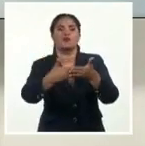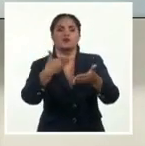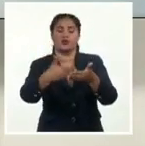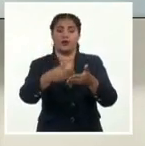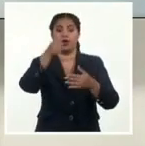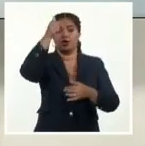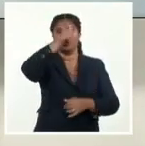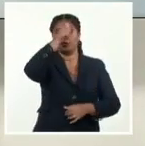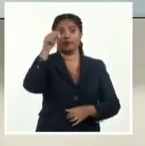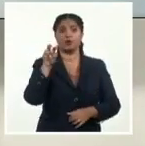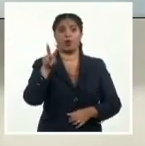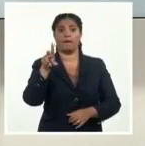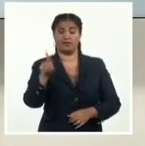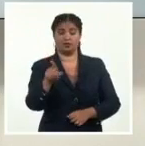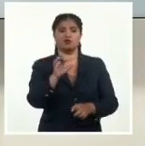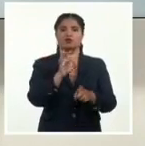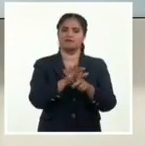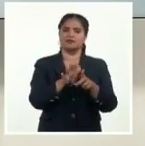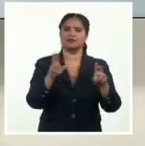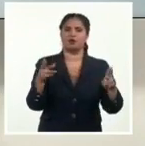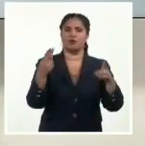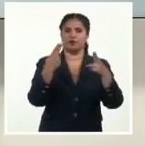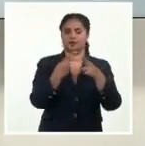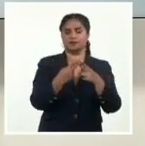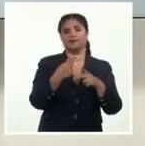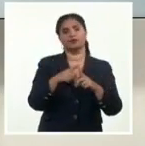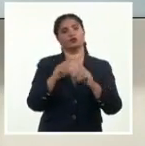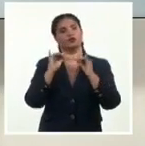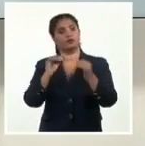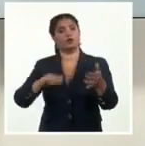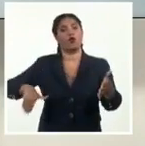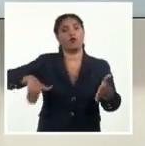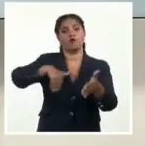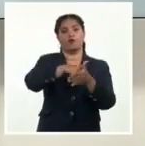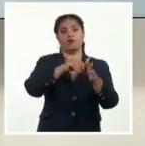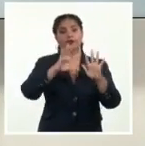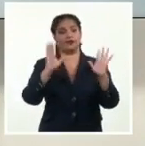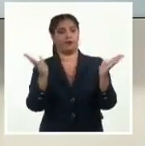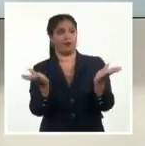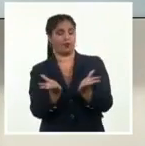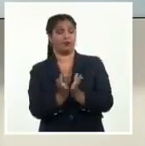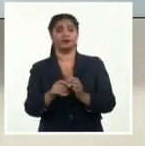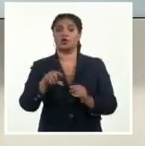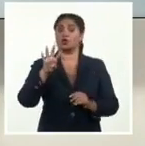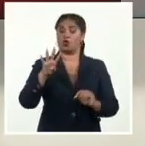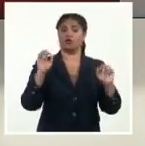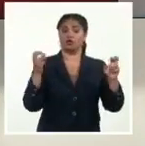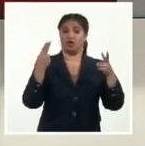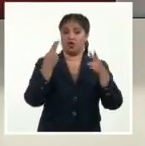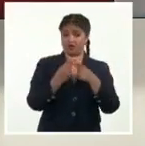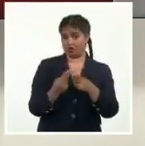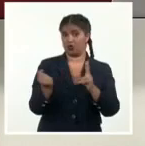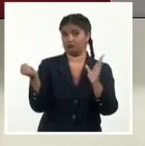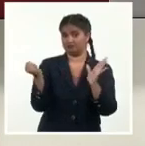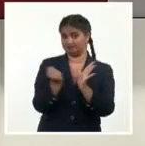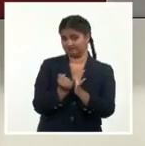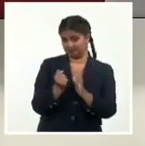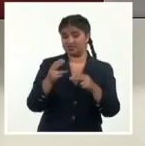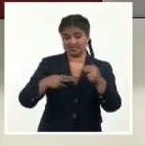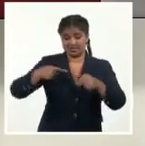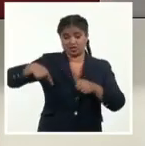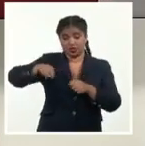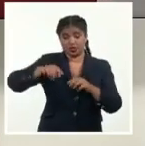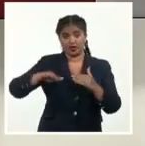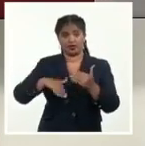tendrán lugar las competencias mixtas. Pasamos al fútbol internacional, ya las cuatro grandes ligas internacionales completaron al menos